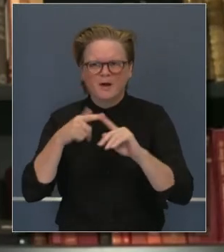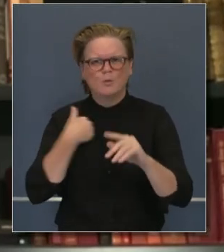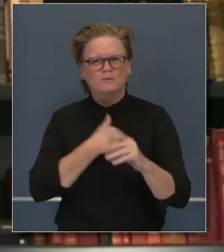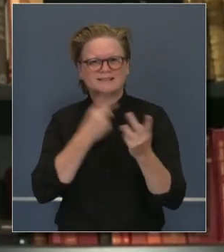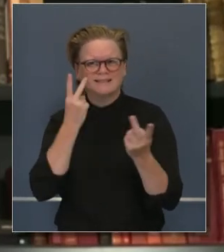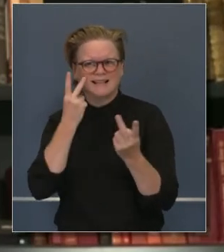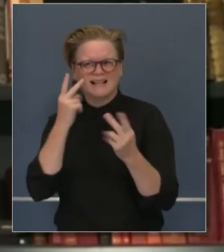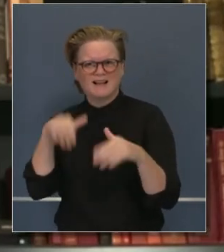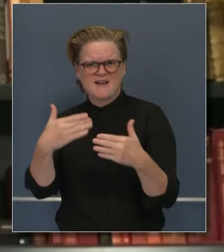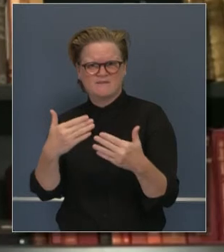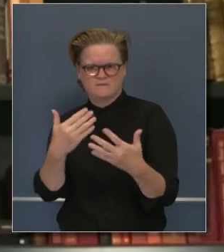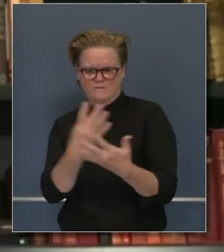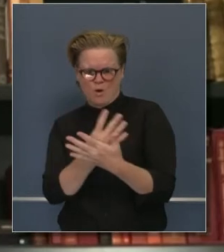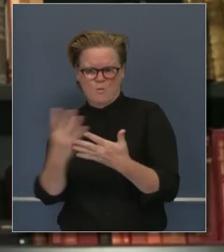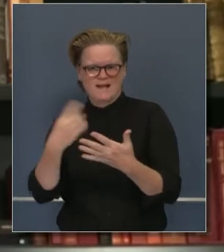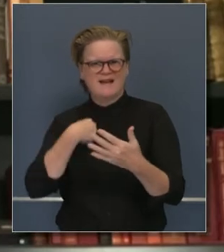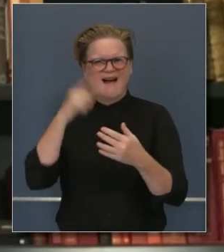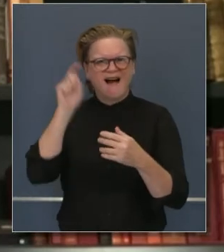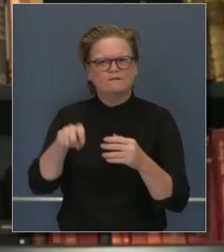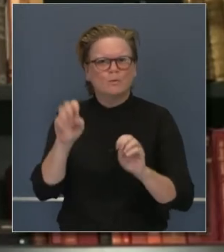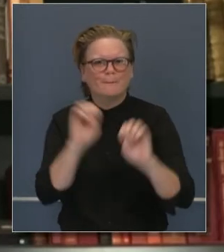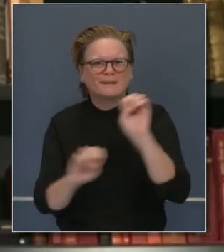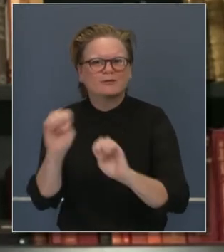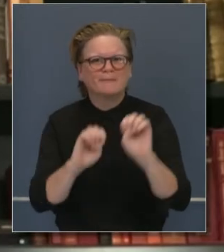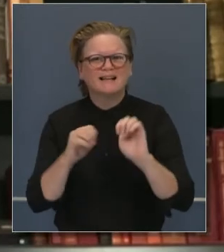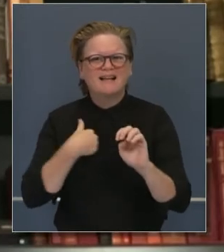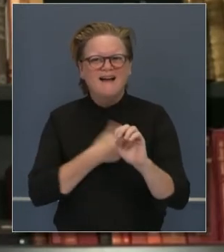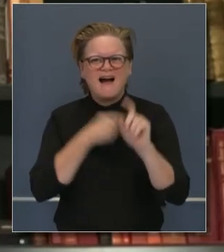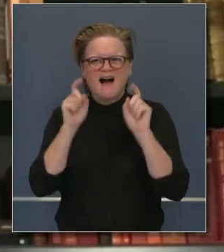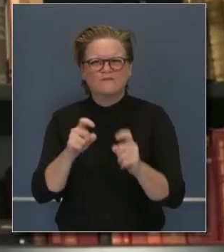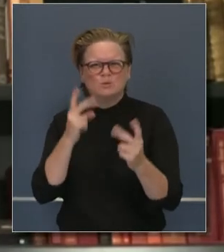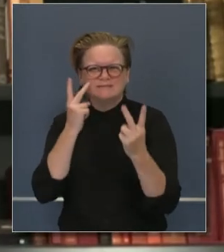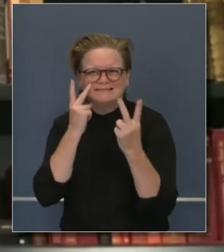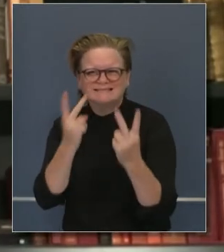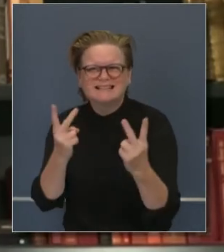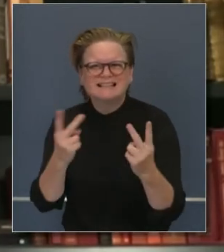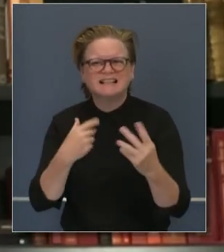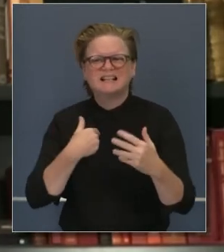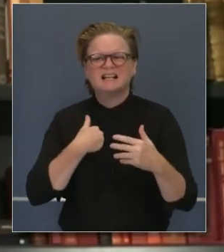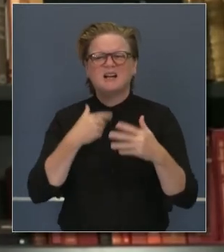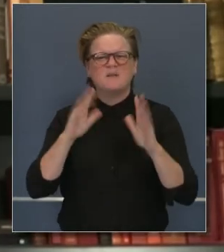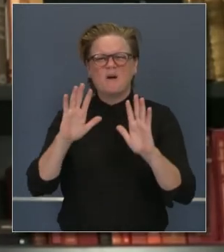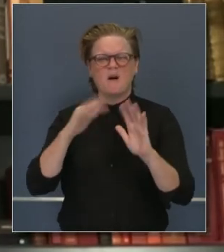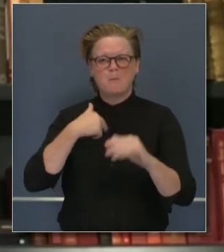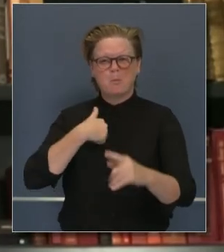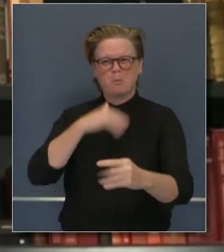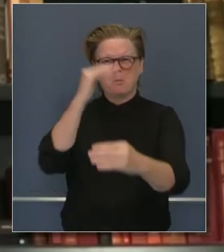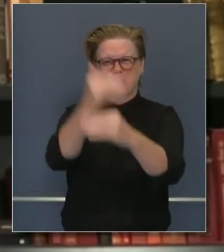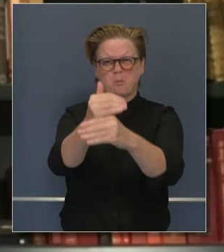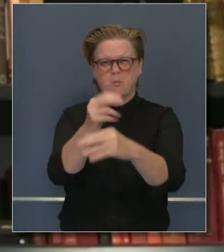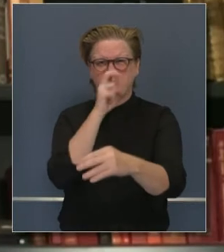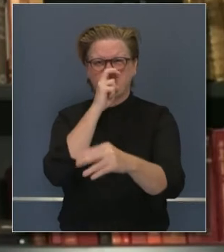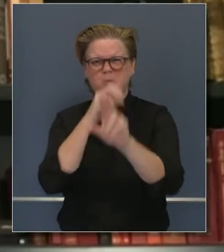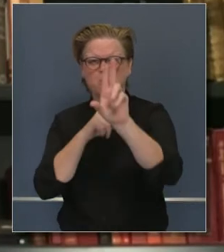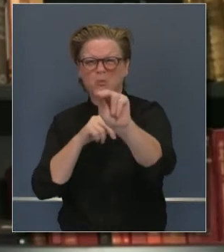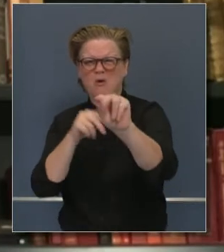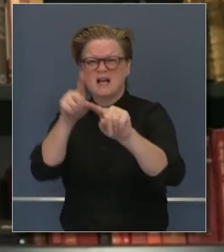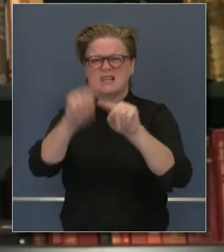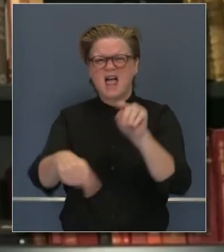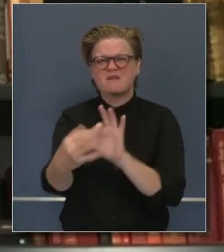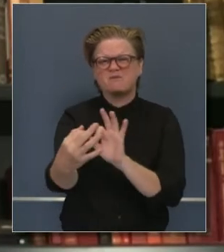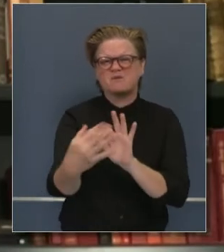y efecto. Y tenemos la mente abierta, no somos tercos sobre el análisis y revisión de esta